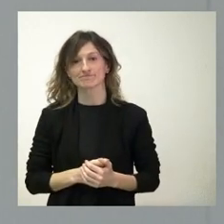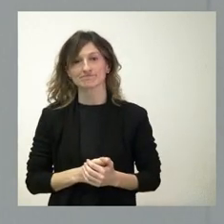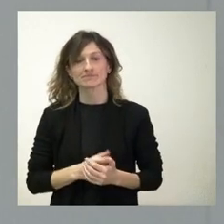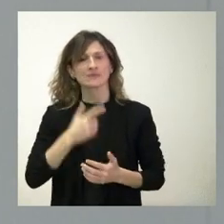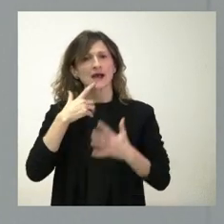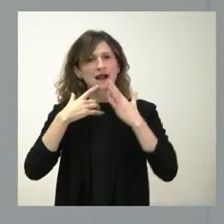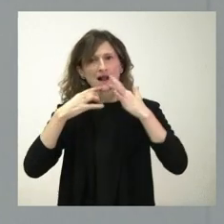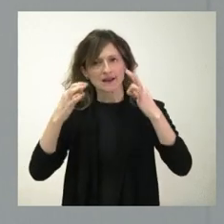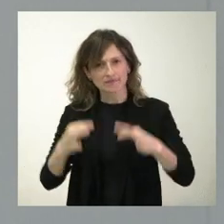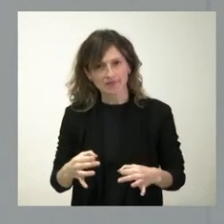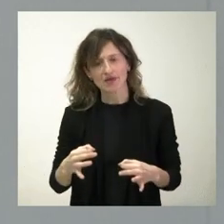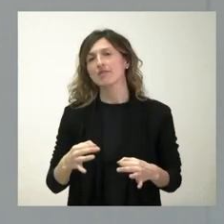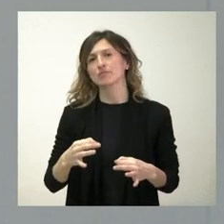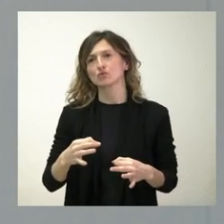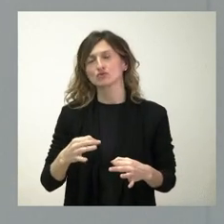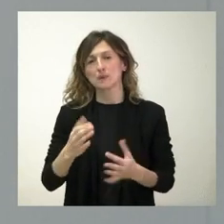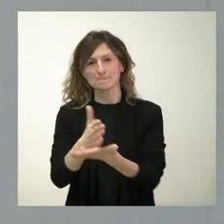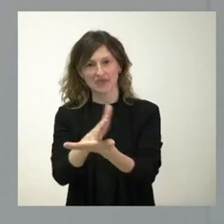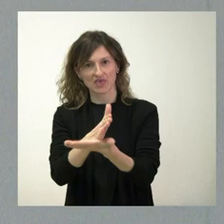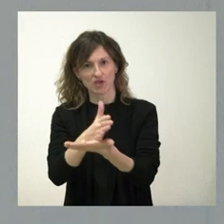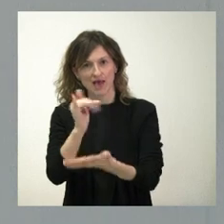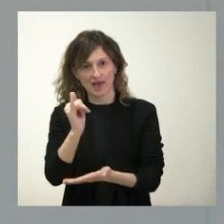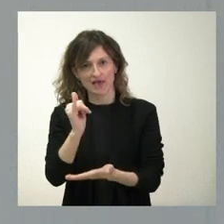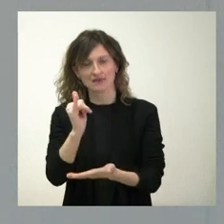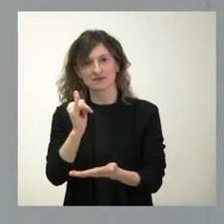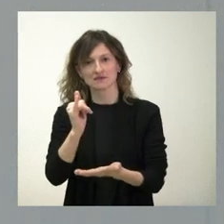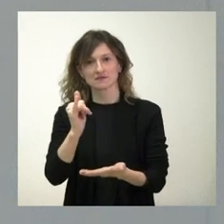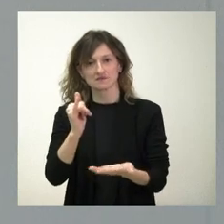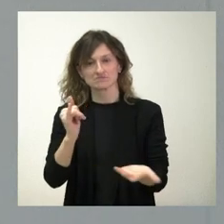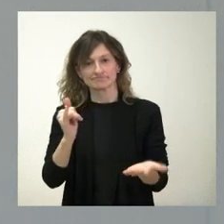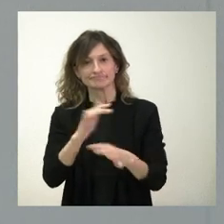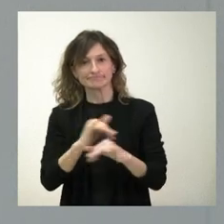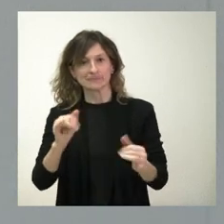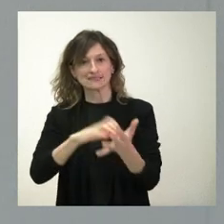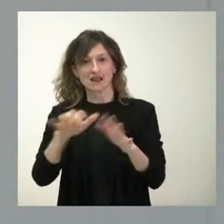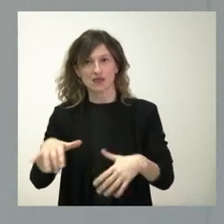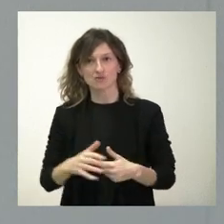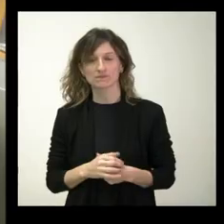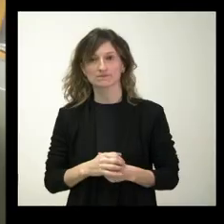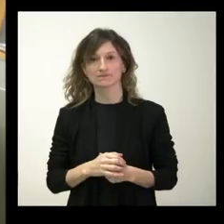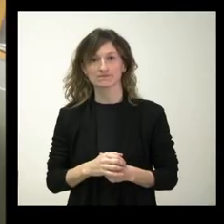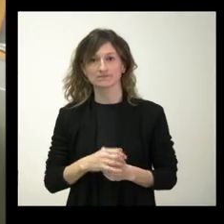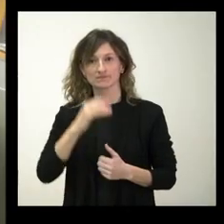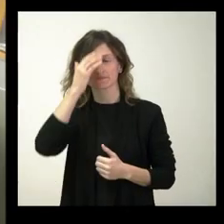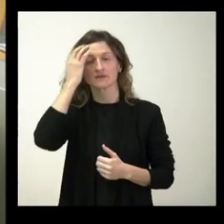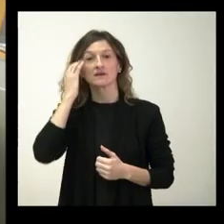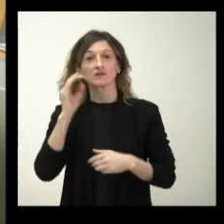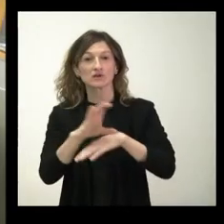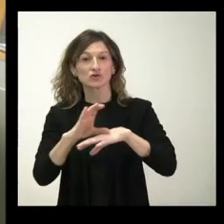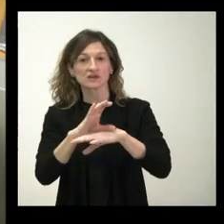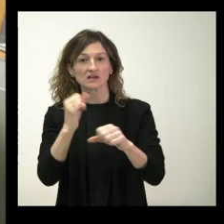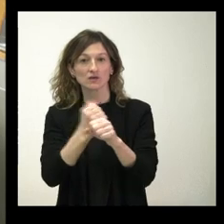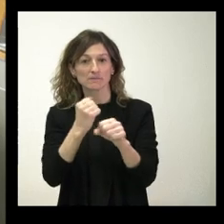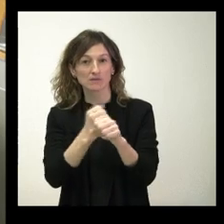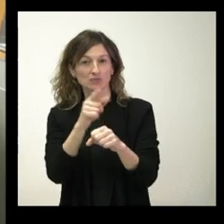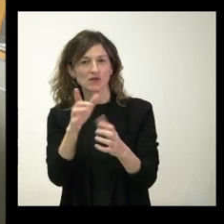garantizamos plenamente la mediación, el arbitraje, la conciliación en nuestra comunidad autónoma. Entonces, ¿no están de acuerdo con el consejero de Empleo que dice